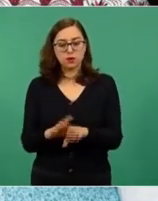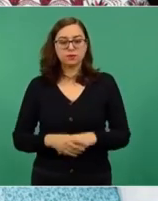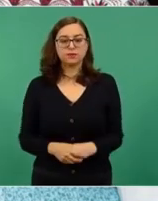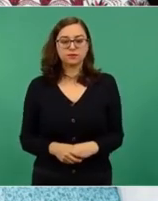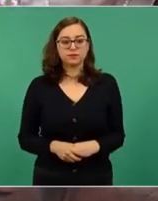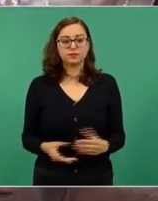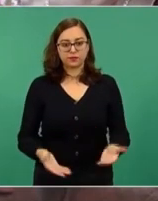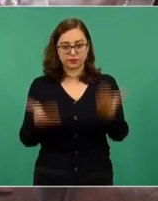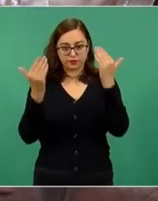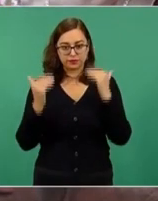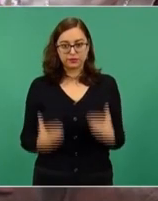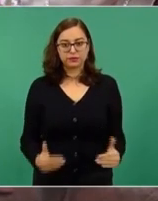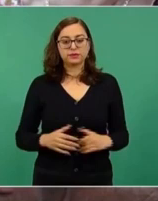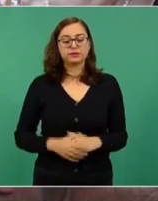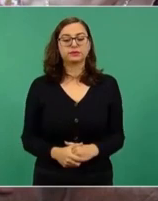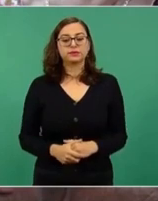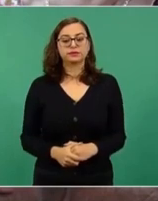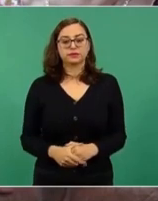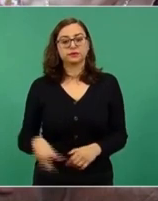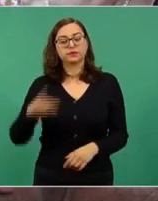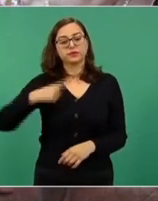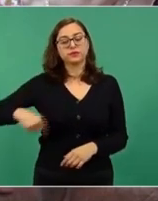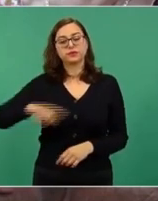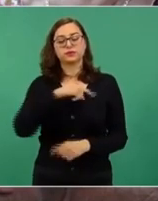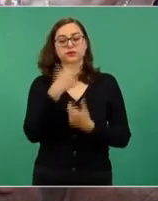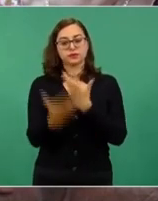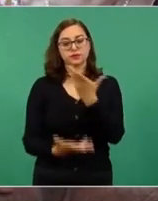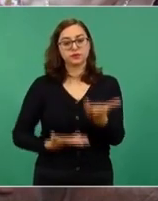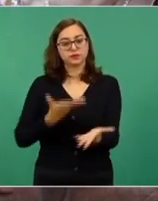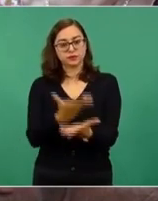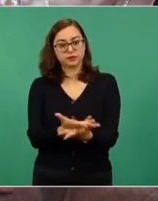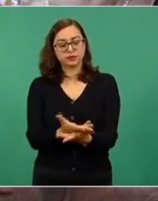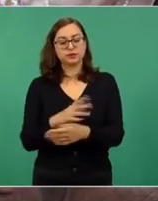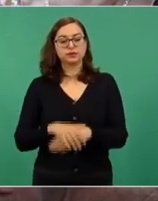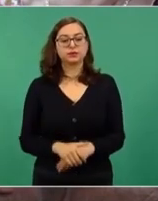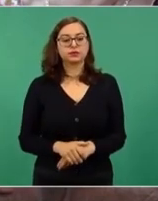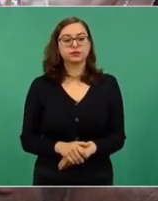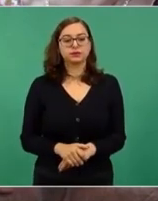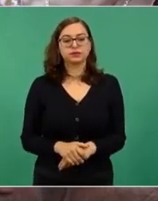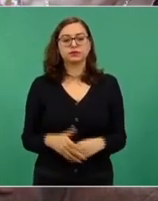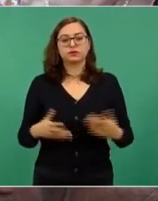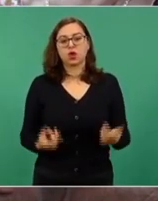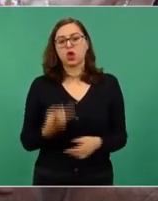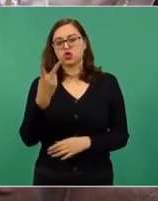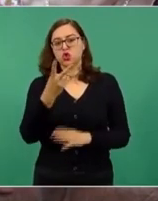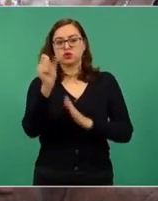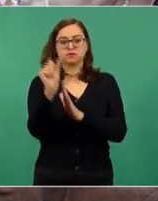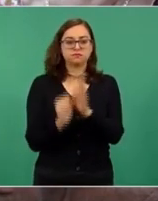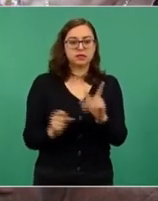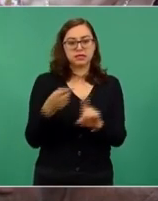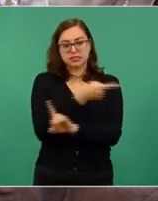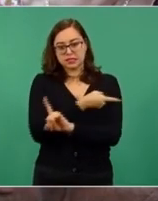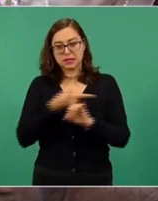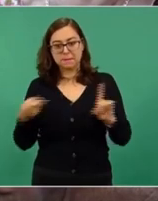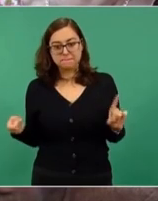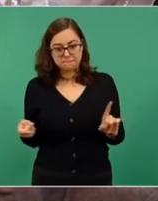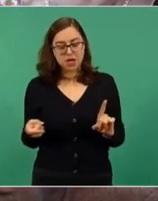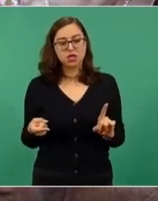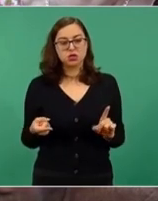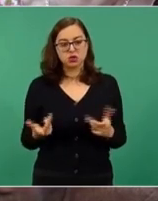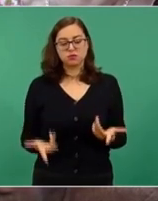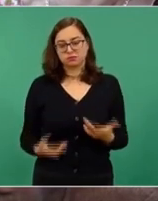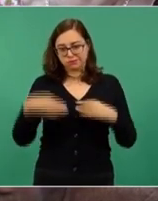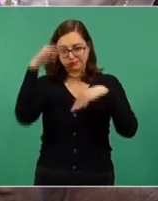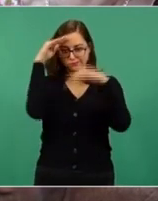Aquí planteamos, hace cerca de dos meses y medio, cómo íbamos a realizar